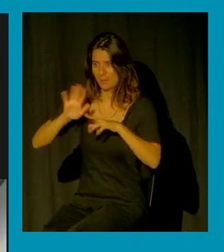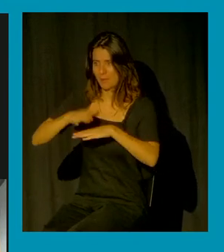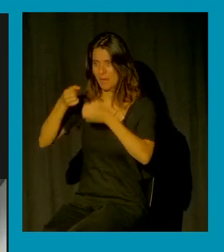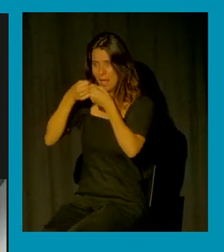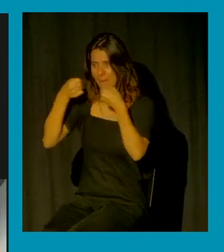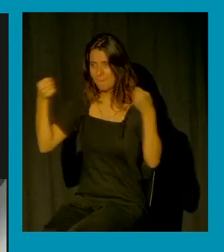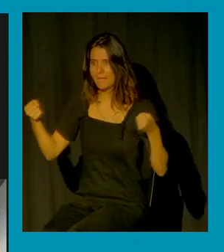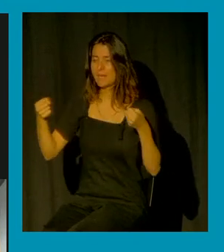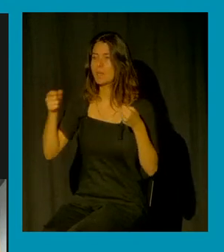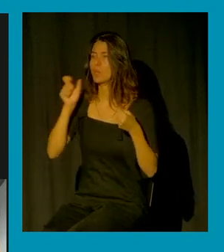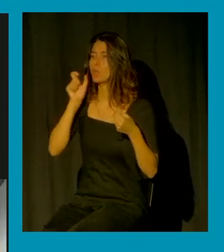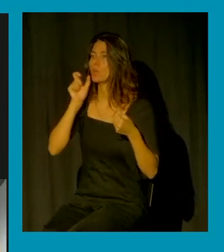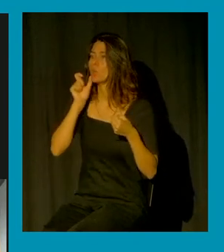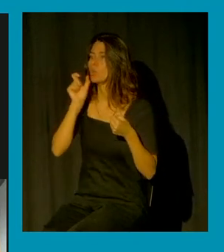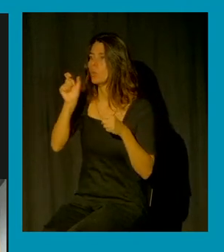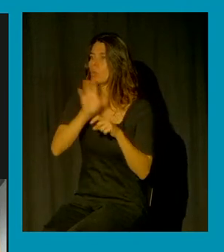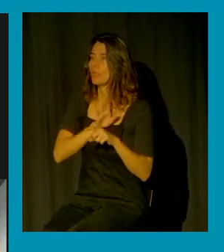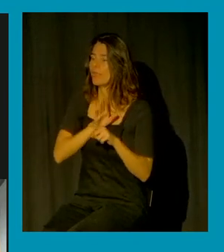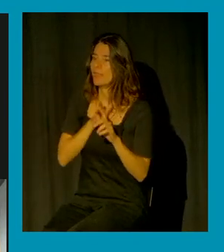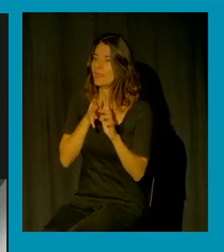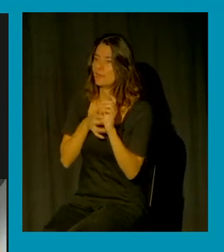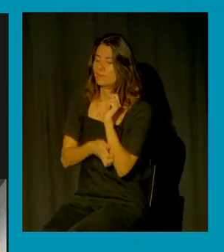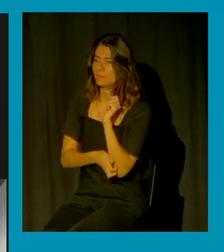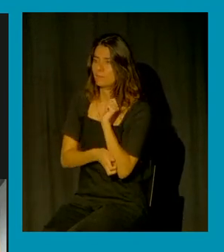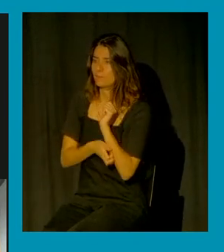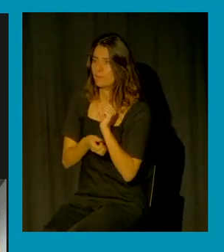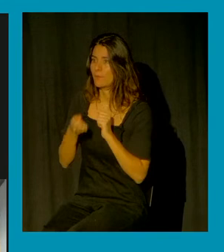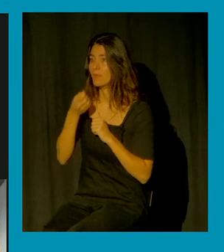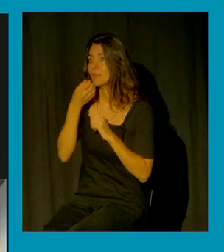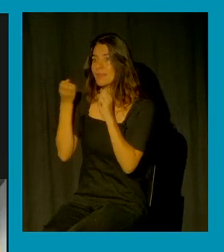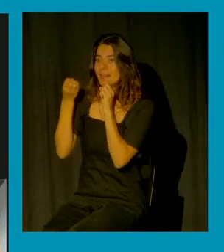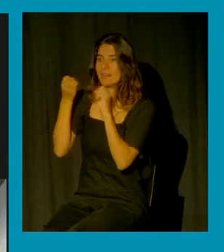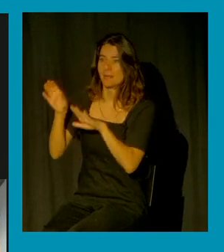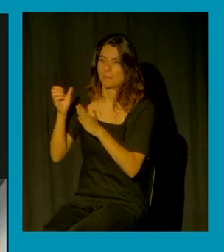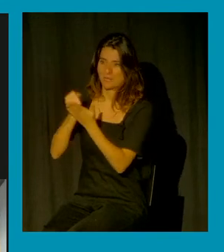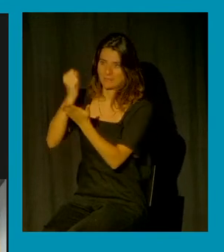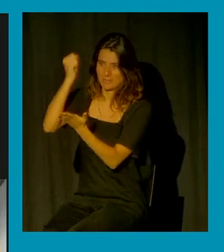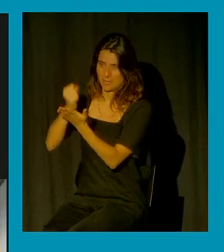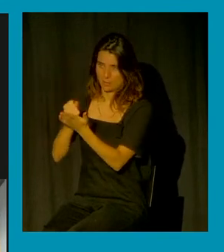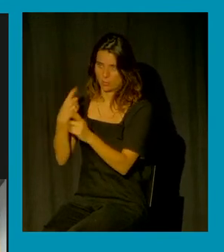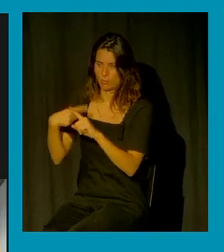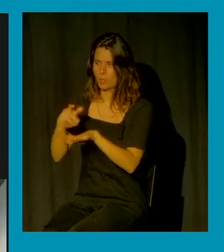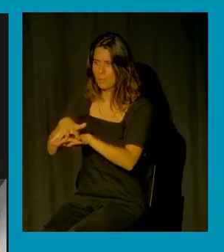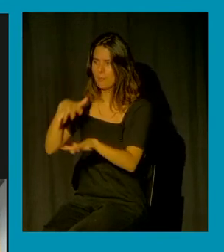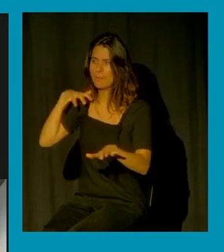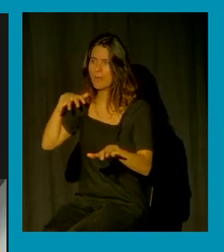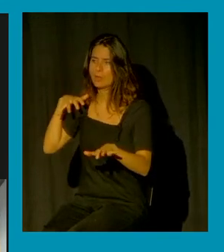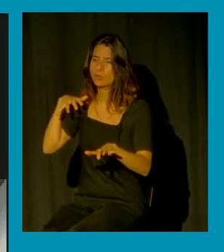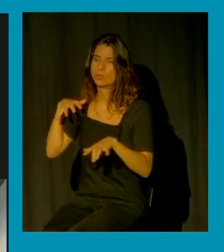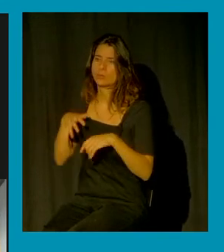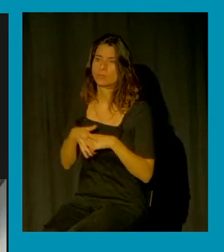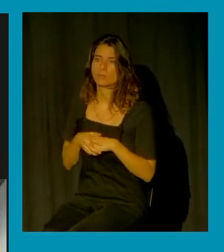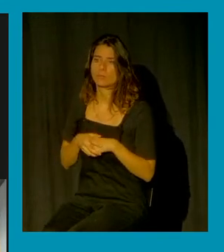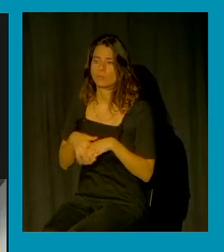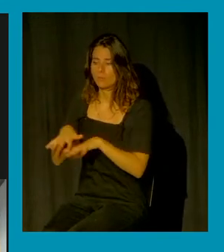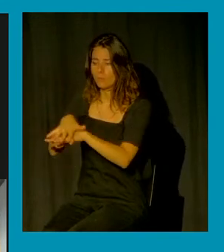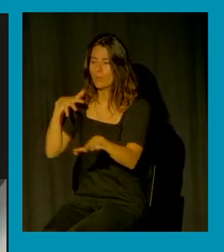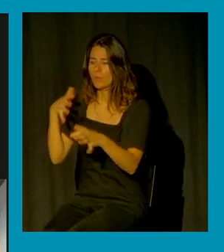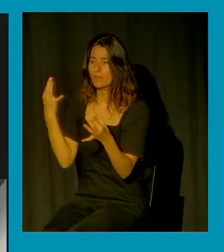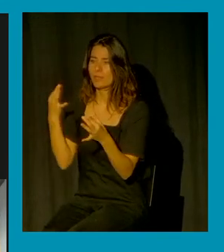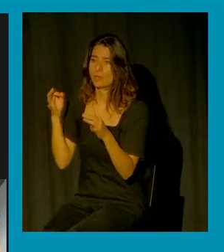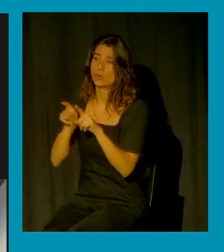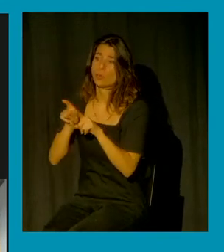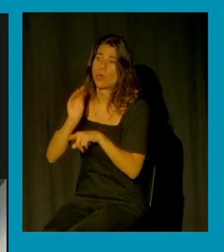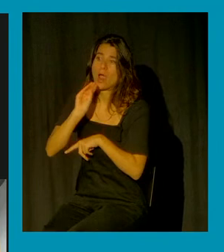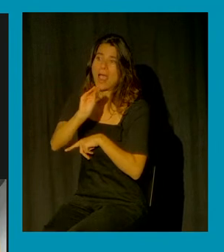prescriptivos dado que la mayoría de las representaciones están conformadas y son avisos aleccionadores